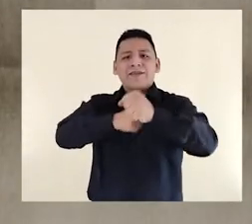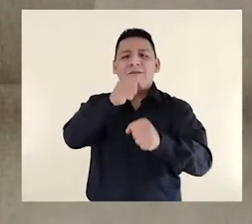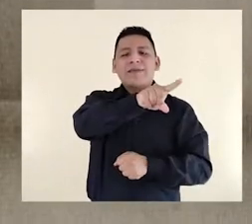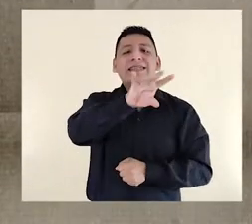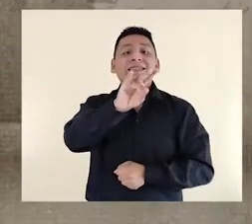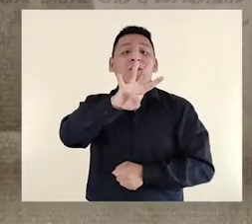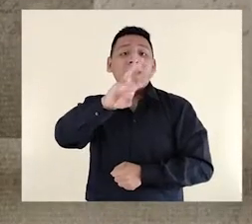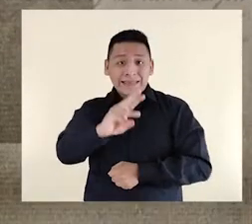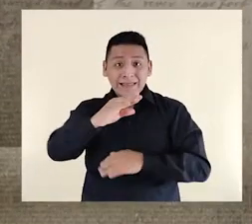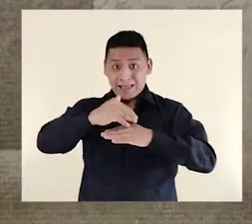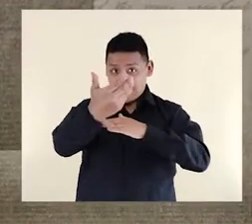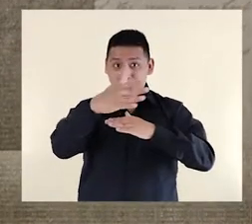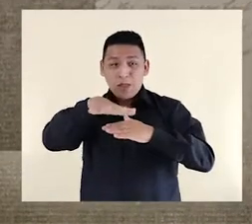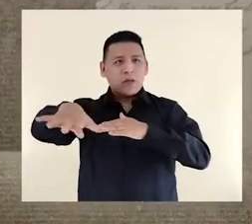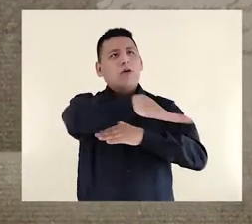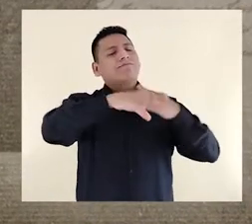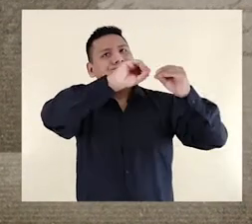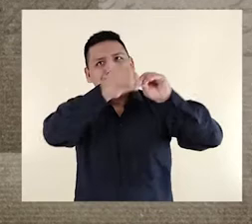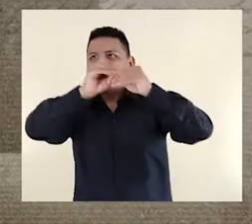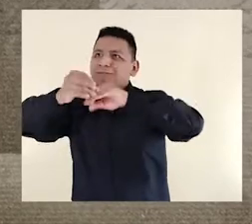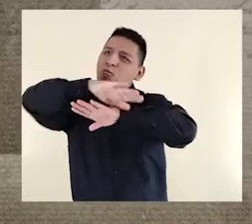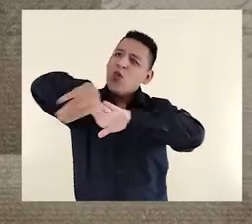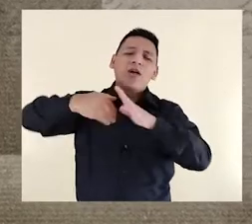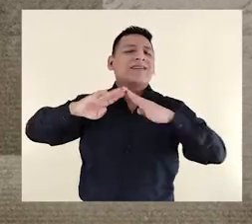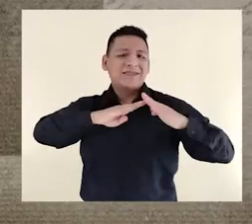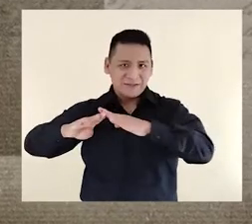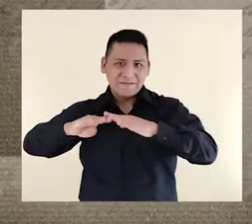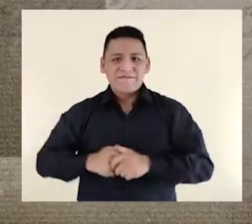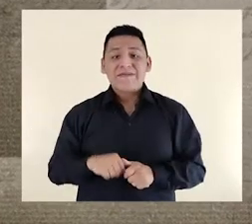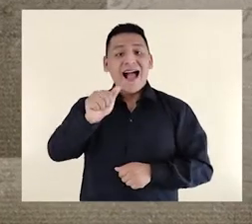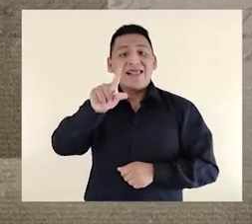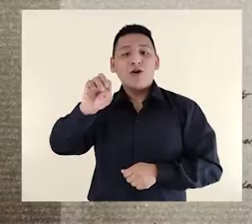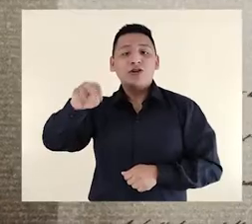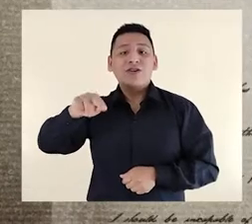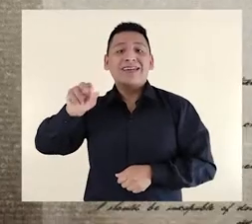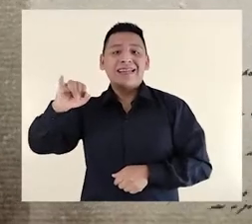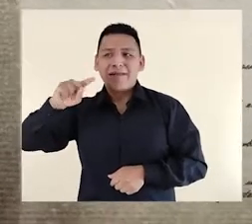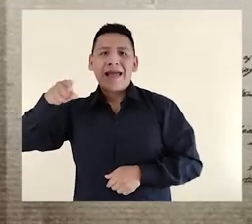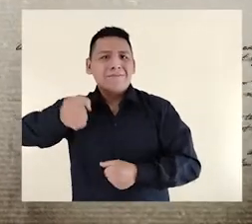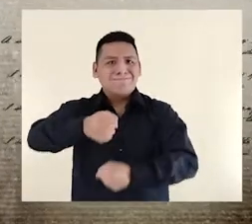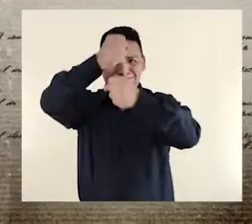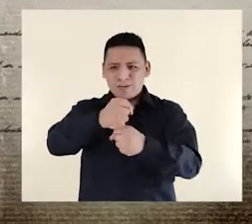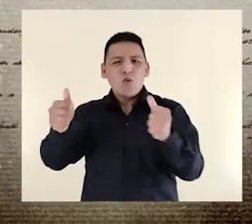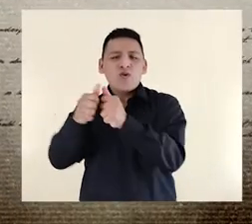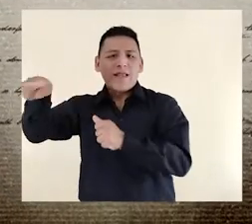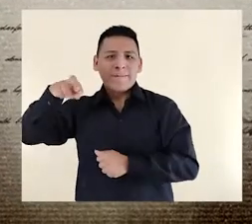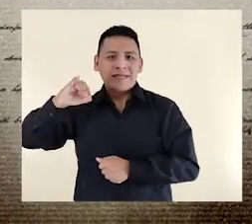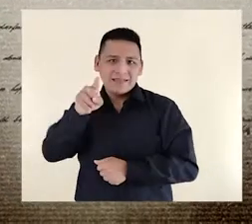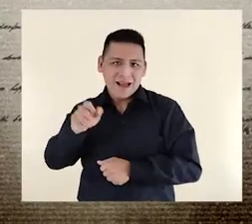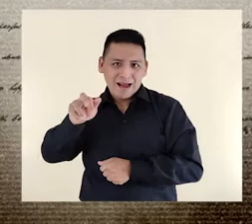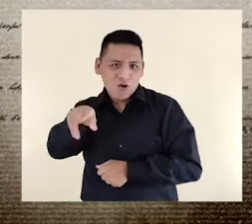cataclismo del 1746 casi todo vino a reconstruirse en la ciudad alonso riquelme uno de los fundadores y